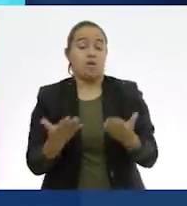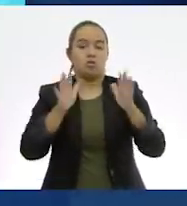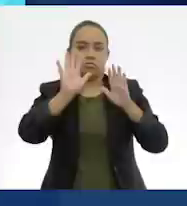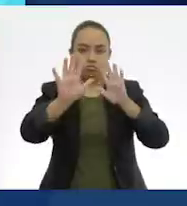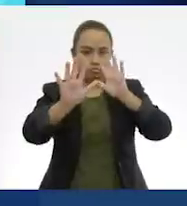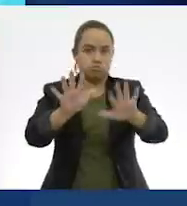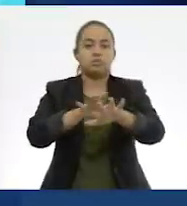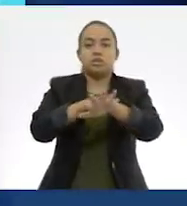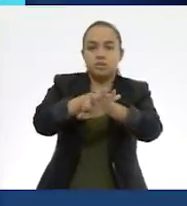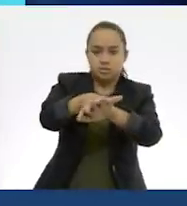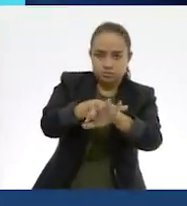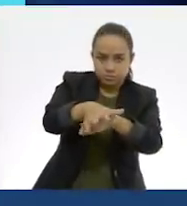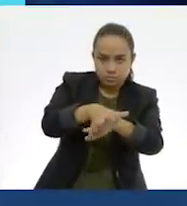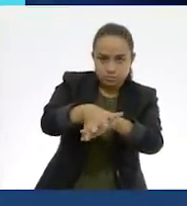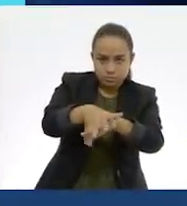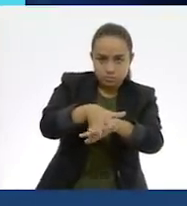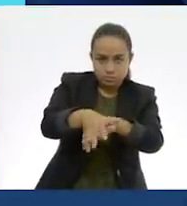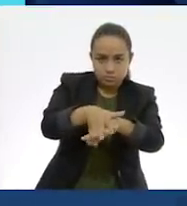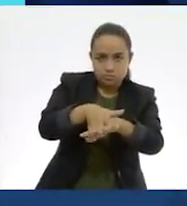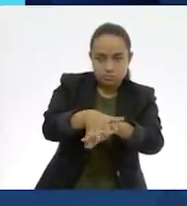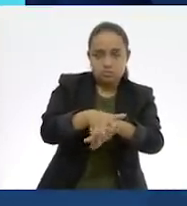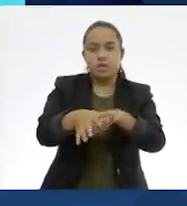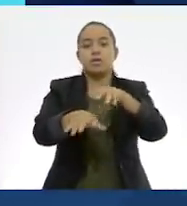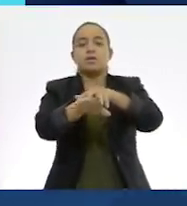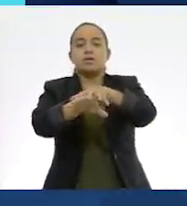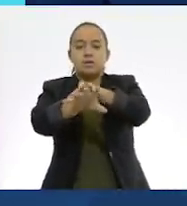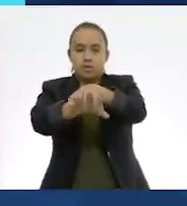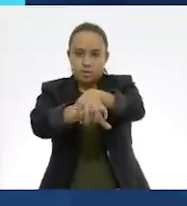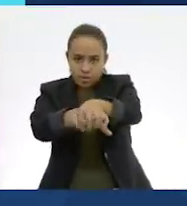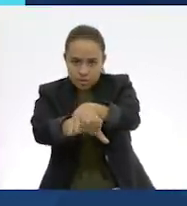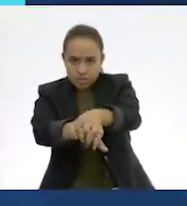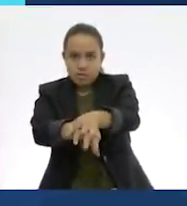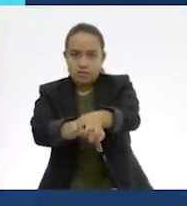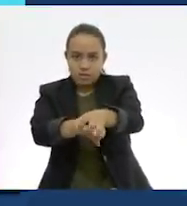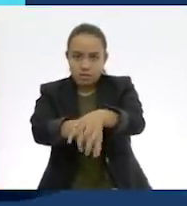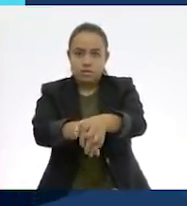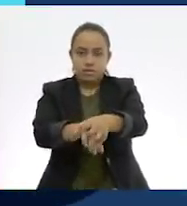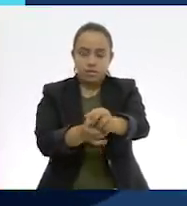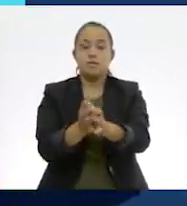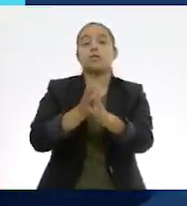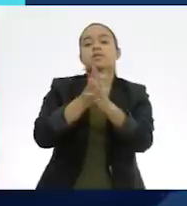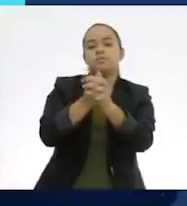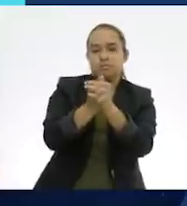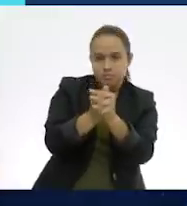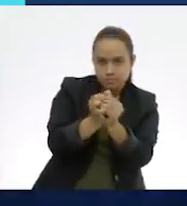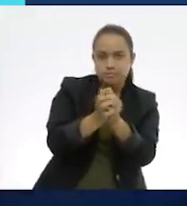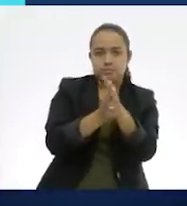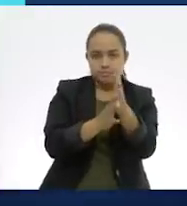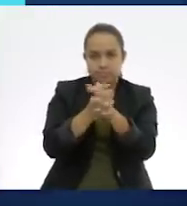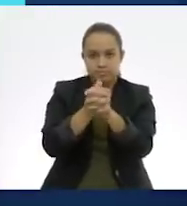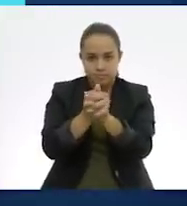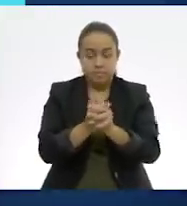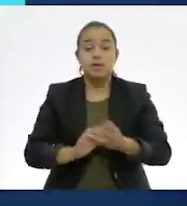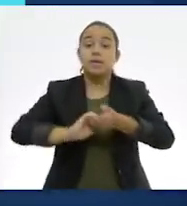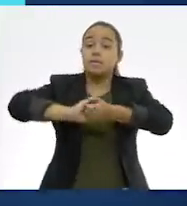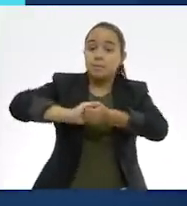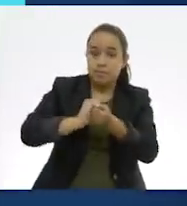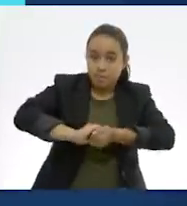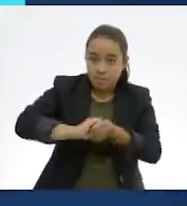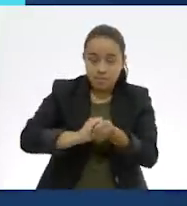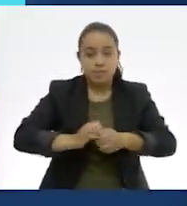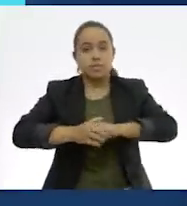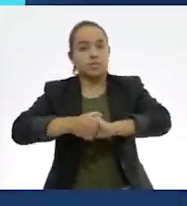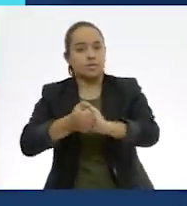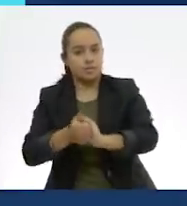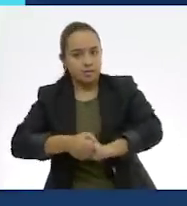palma de una de tus manos contra el dorso de la otra entrelazando los dedos. Repite lo mismo con la otra mano. Frota los dedos.